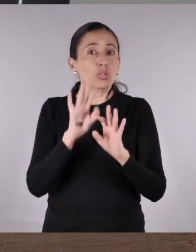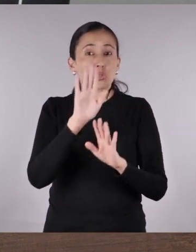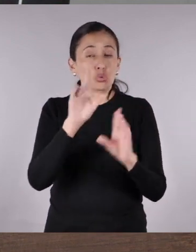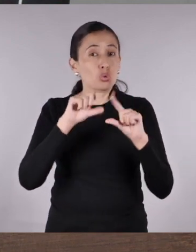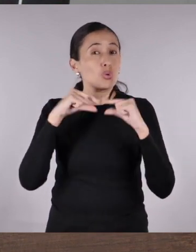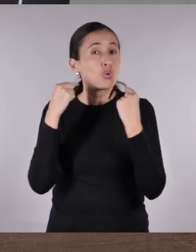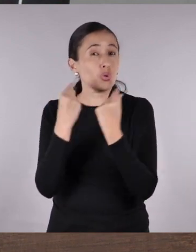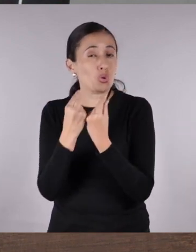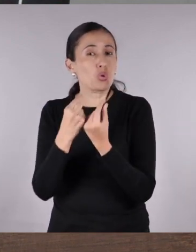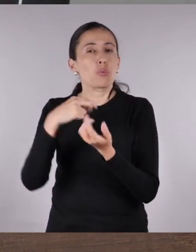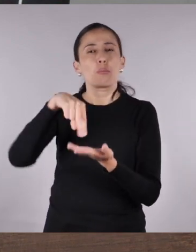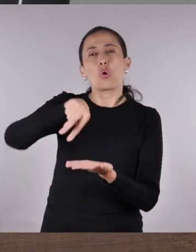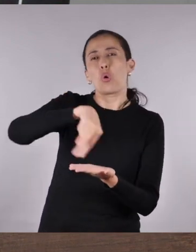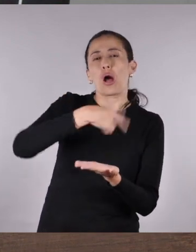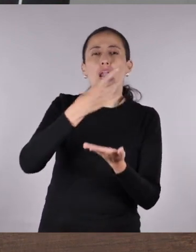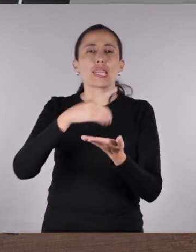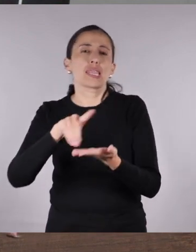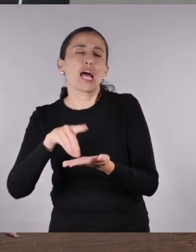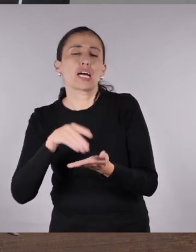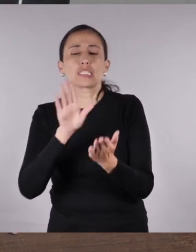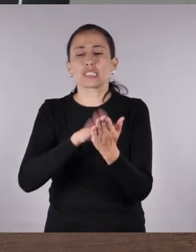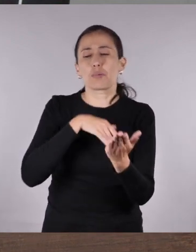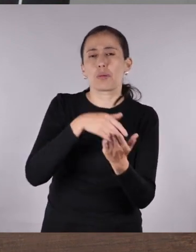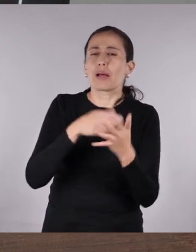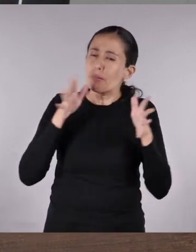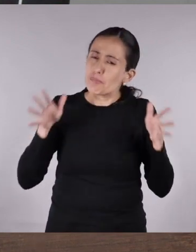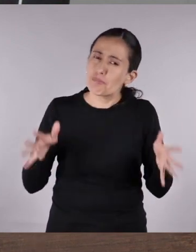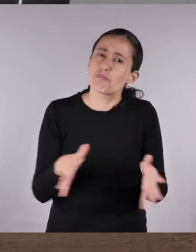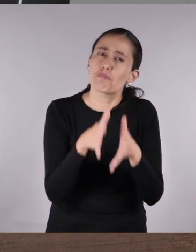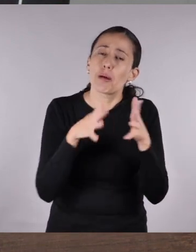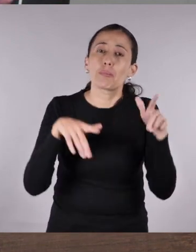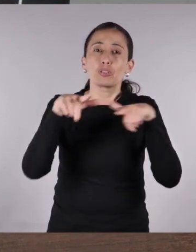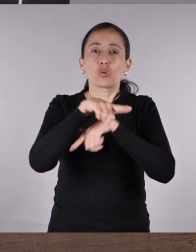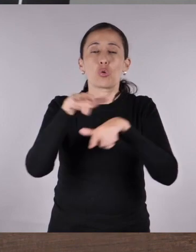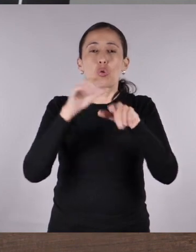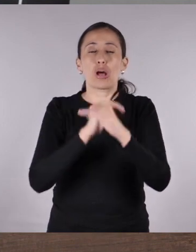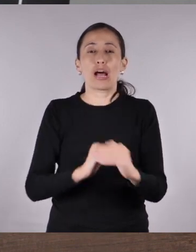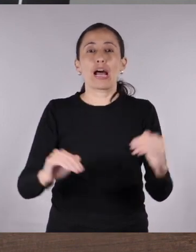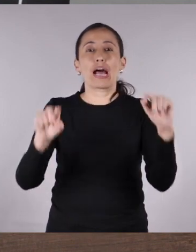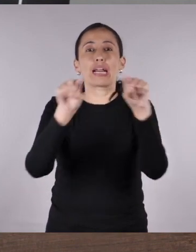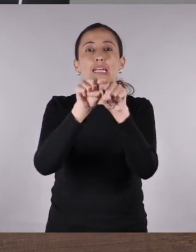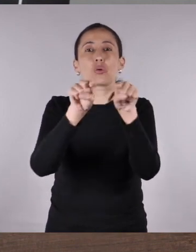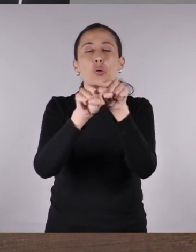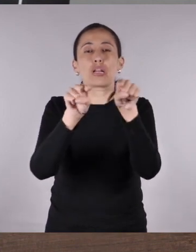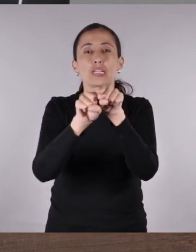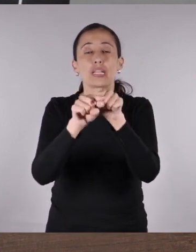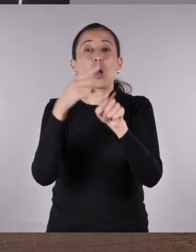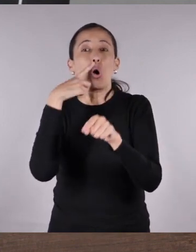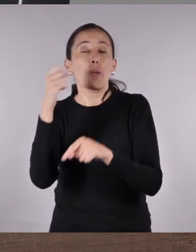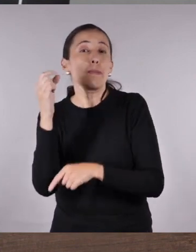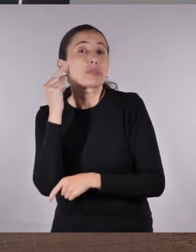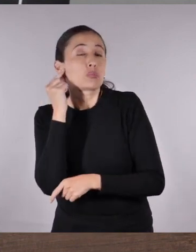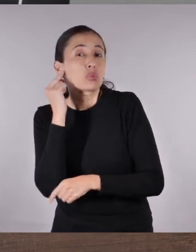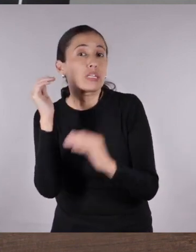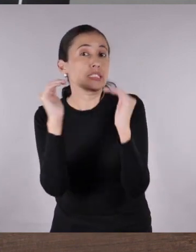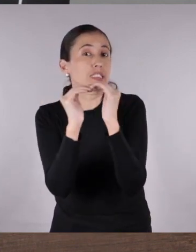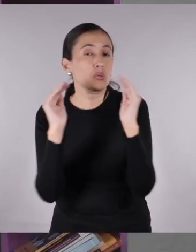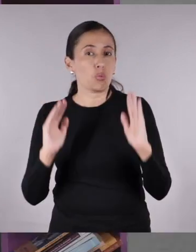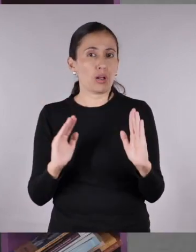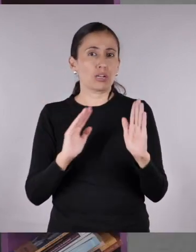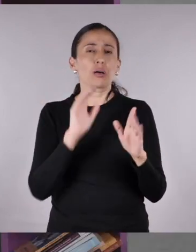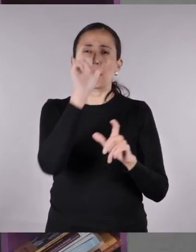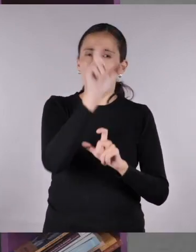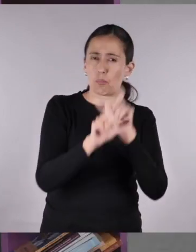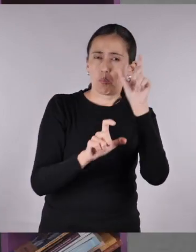Si estás en algún grupo artístico, anima a sus integrantes a fomentar un espacio igualitario, tanto para hombres y mujeres.